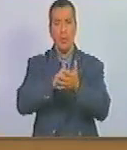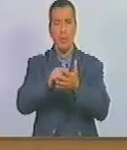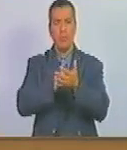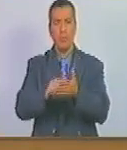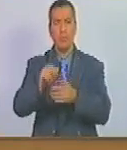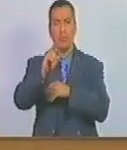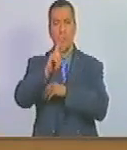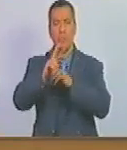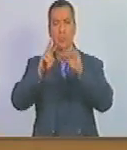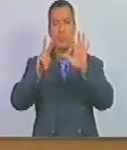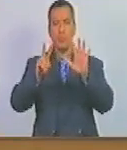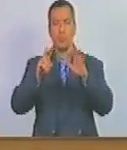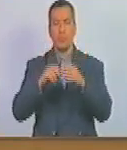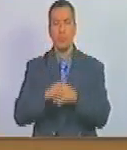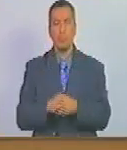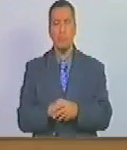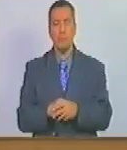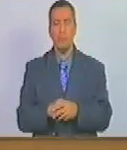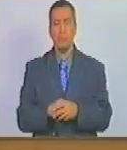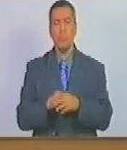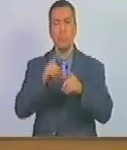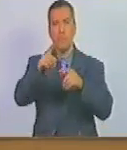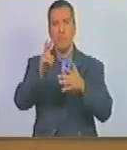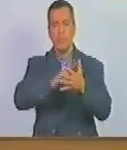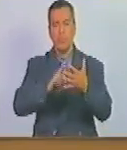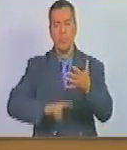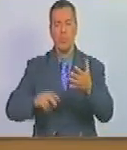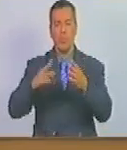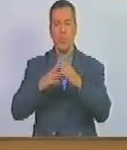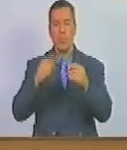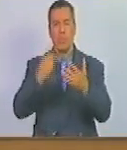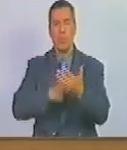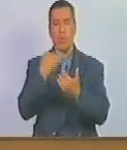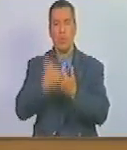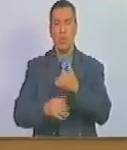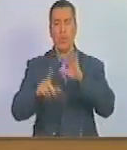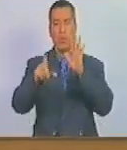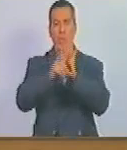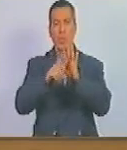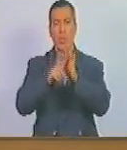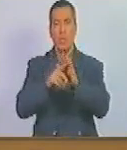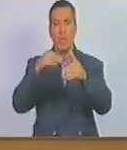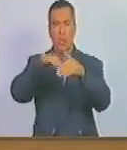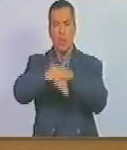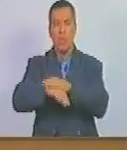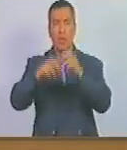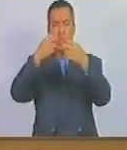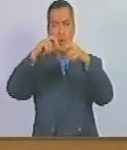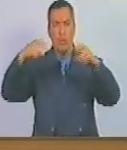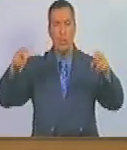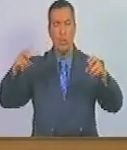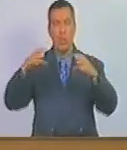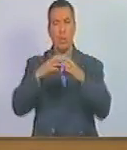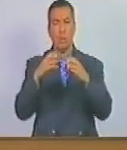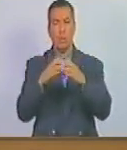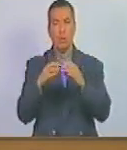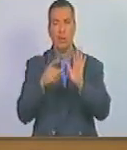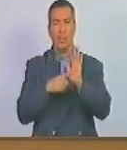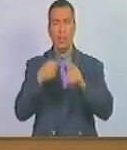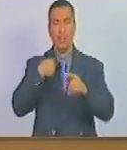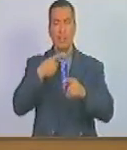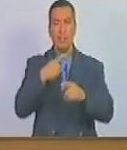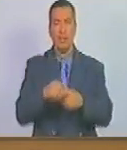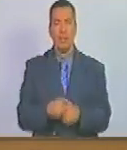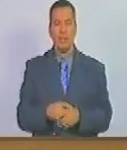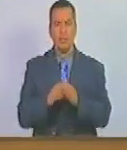27º por favor, dé lectura a todo el proyecto de ley incluidos los títulos, los capítulos, los acápites y los